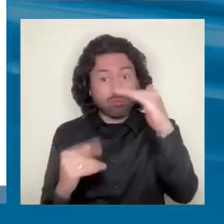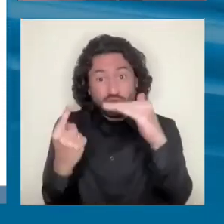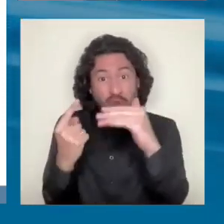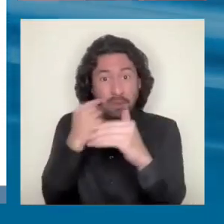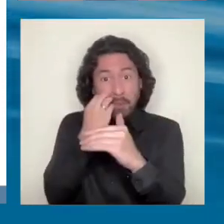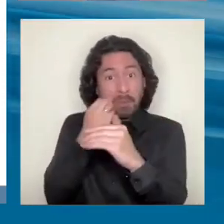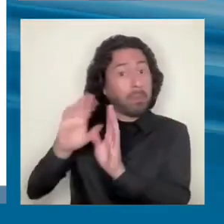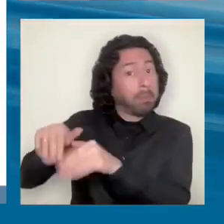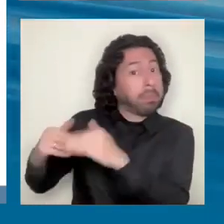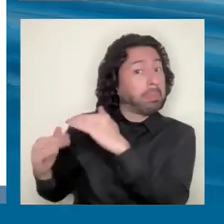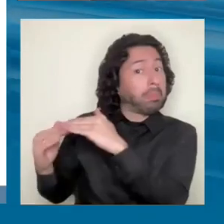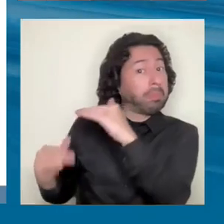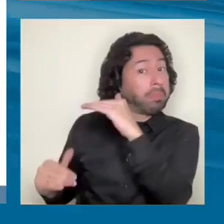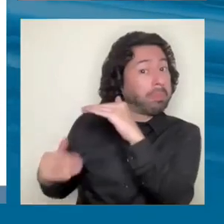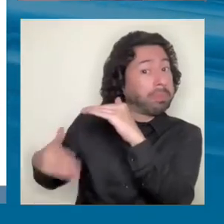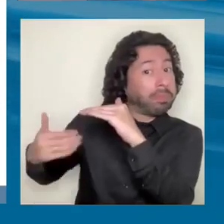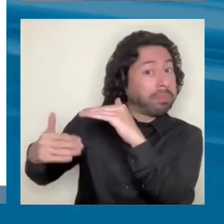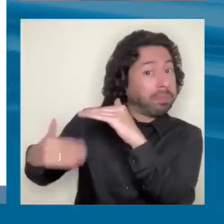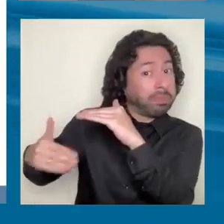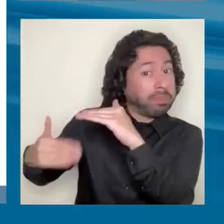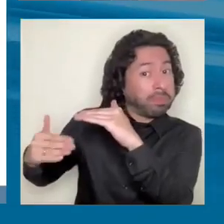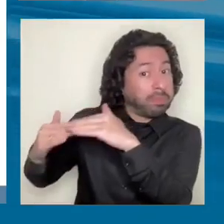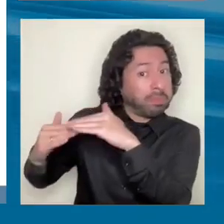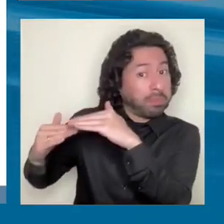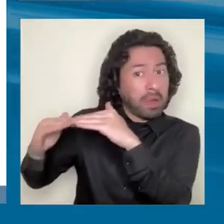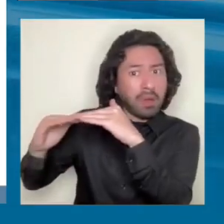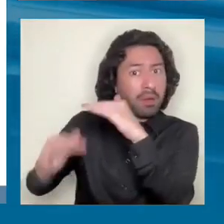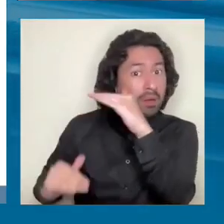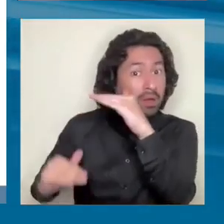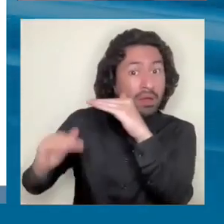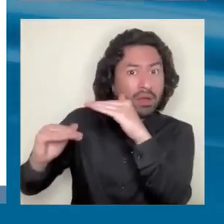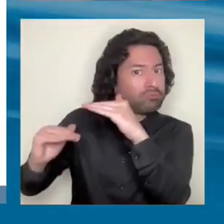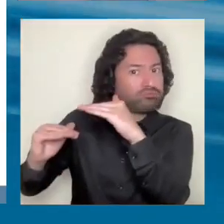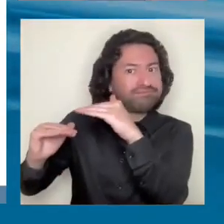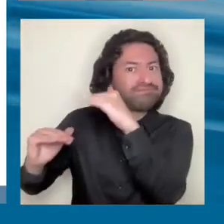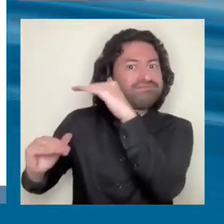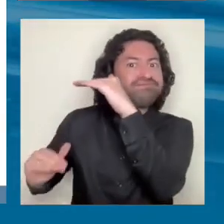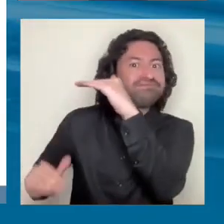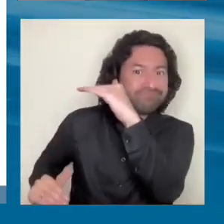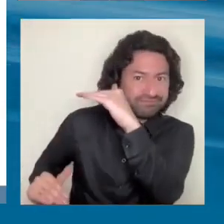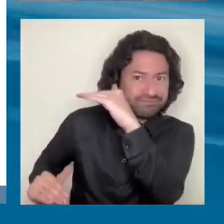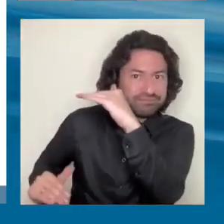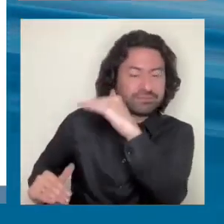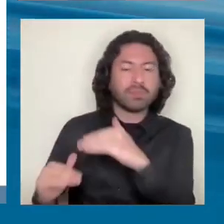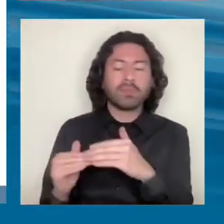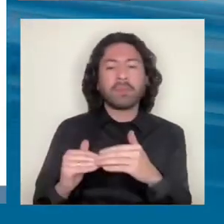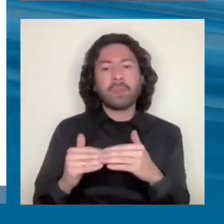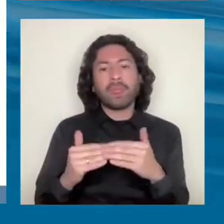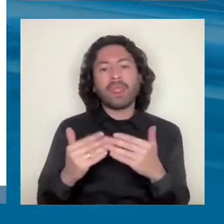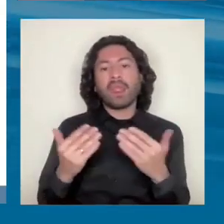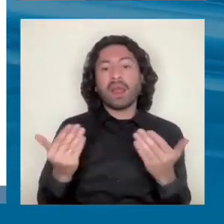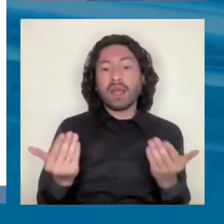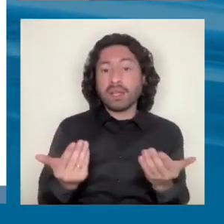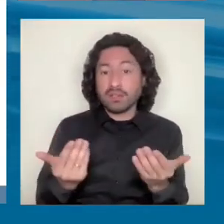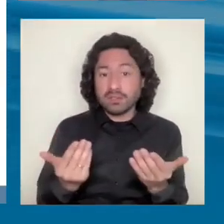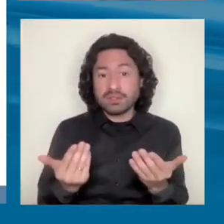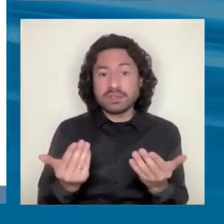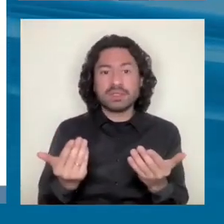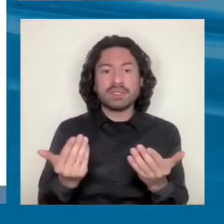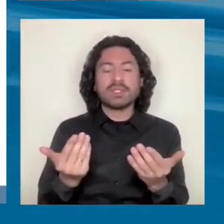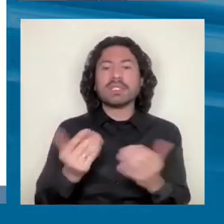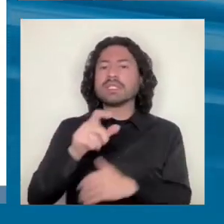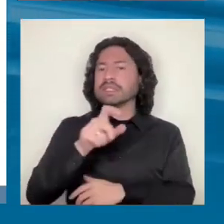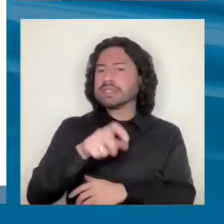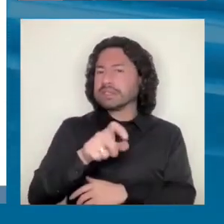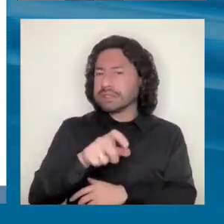uno lo deja sola y con la revolución tecnológica posiblemente va a aumentar, ¿verdad? Más otros factores, es que se requiere entonces una